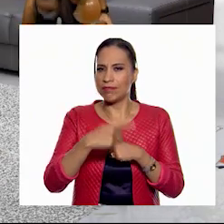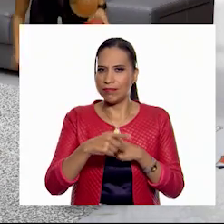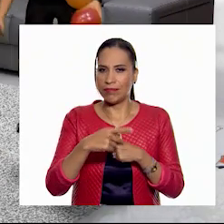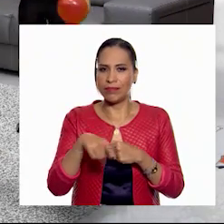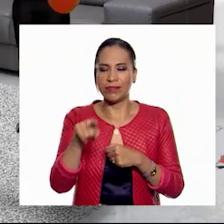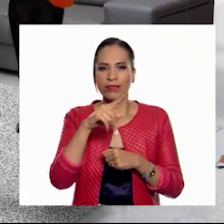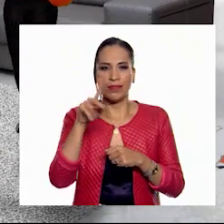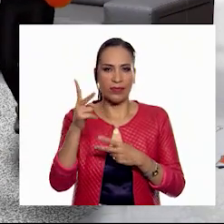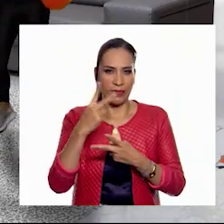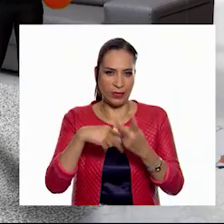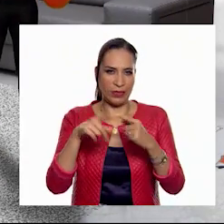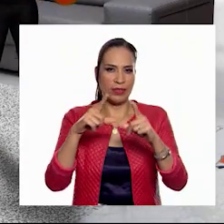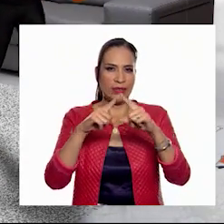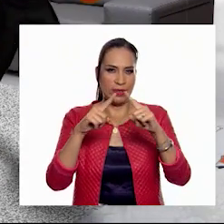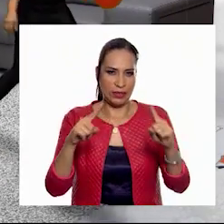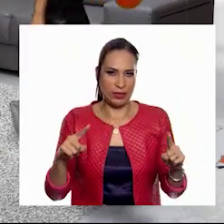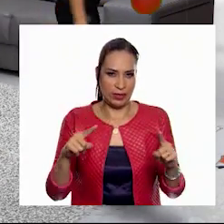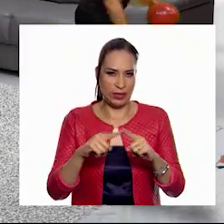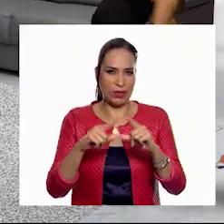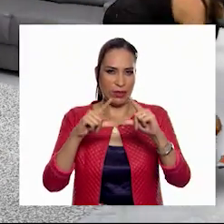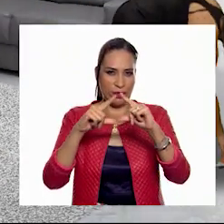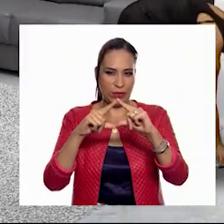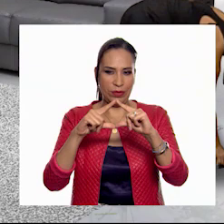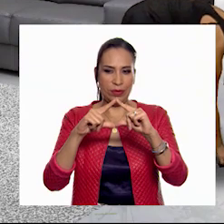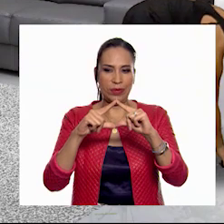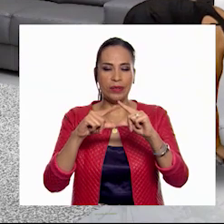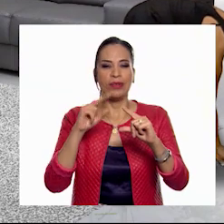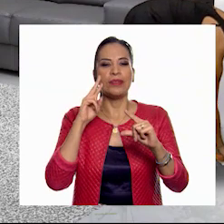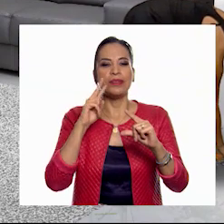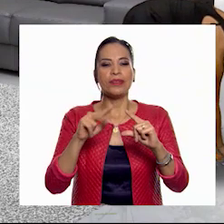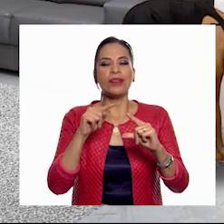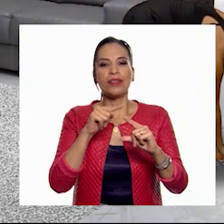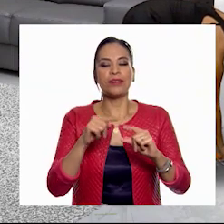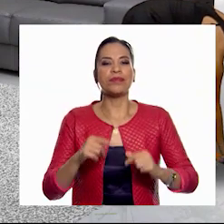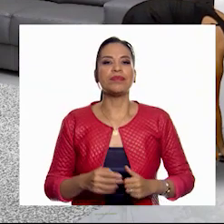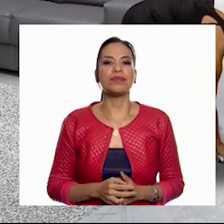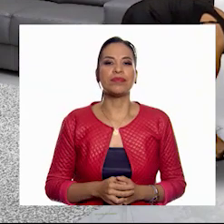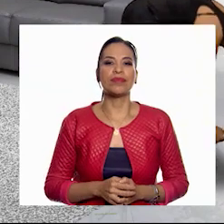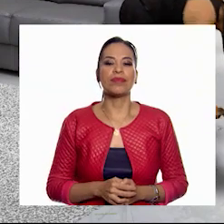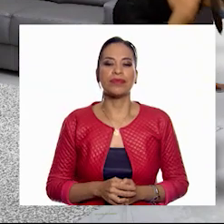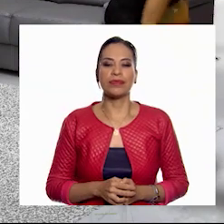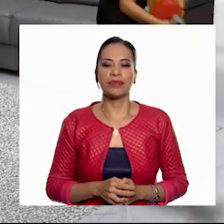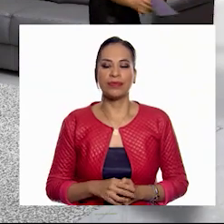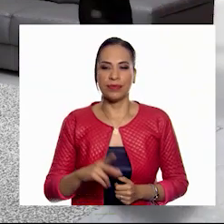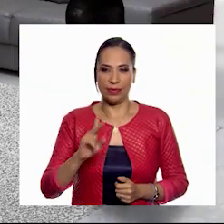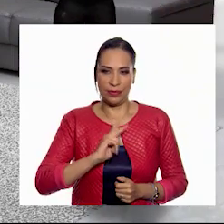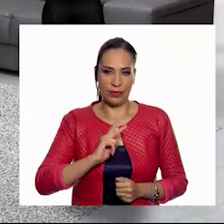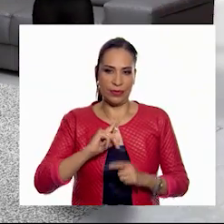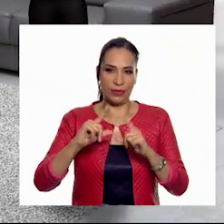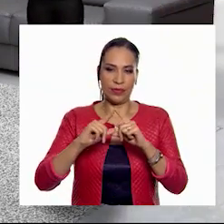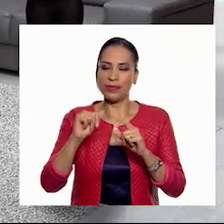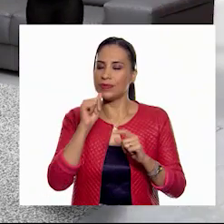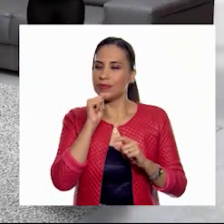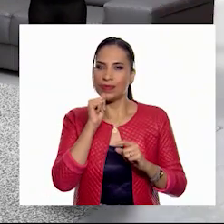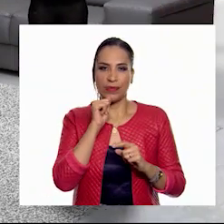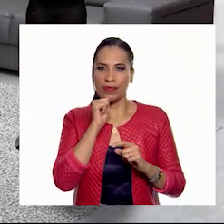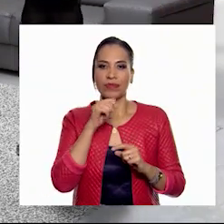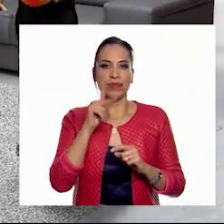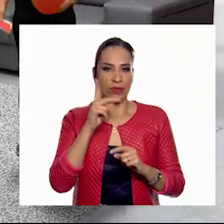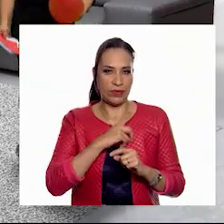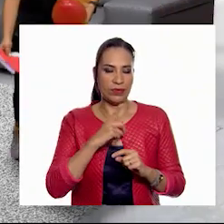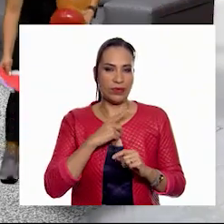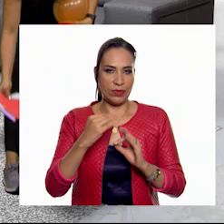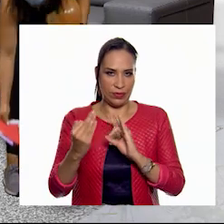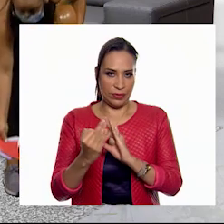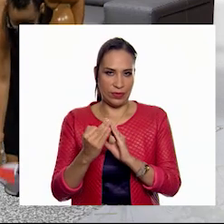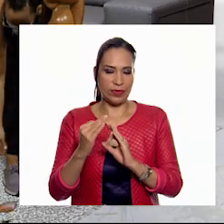por sus triángulos, ténganlos a la mano. Gracias. Son los de Jorge y estos son los míos. Todavía no los vamos a utilizar, pero sí los tienes que